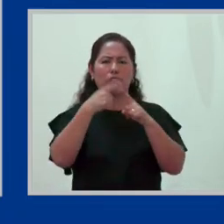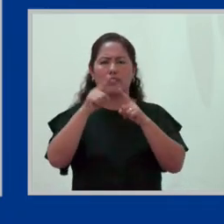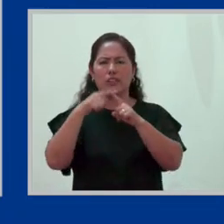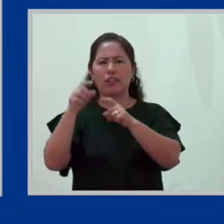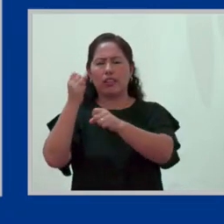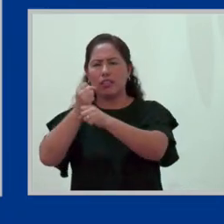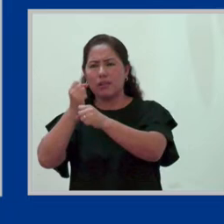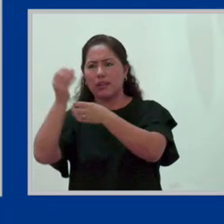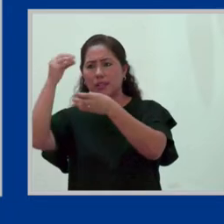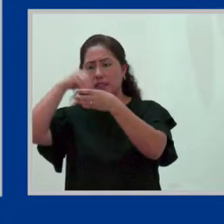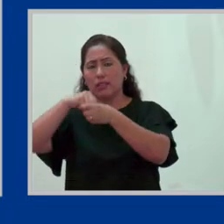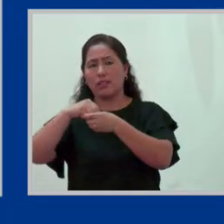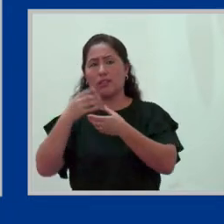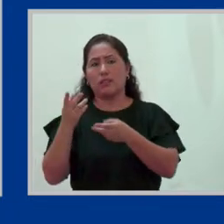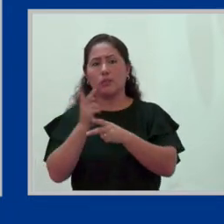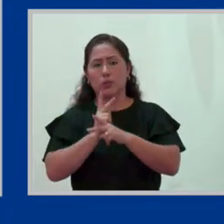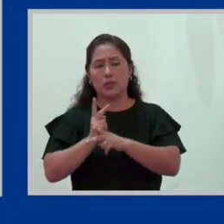de cuidado.